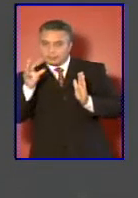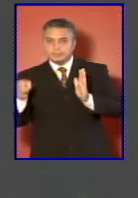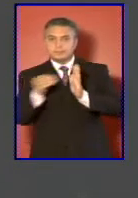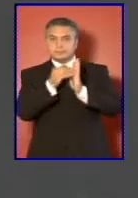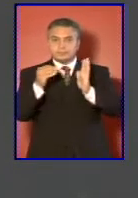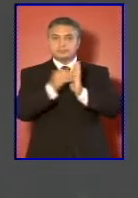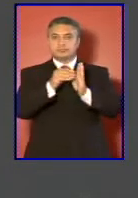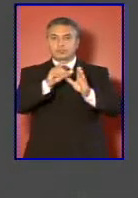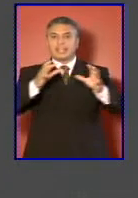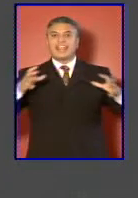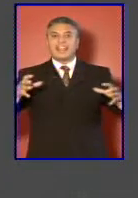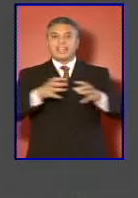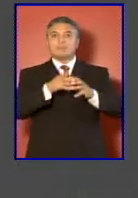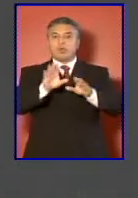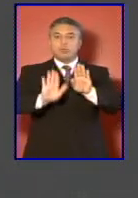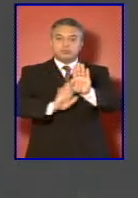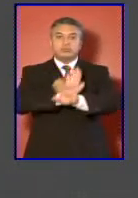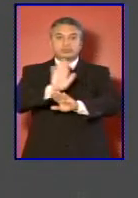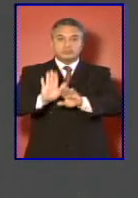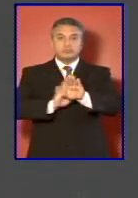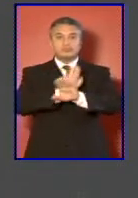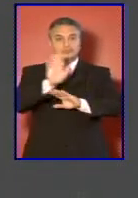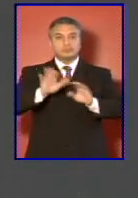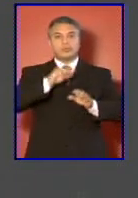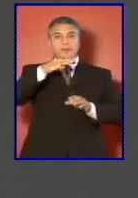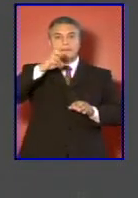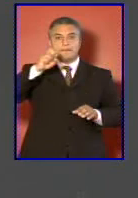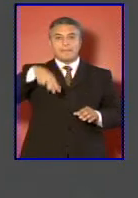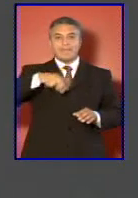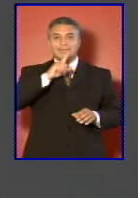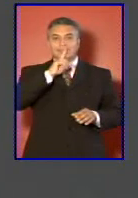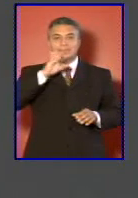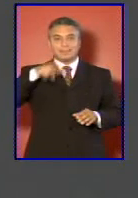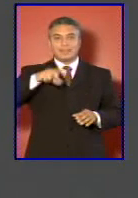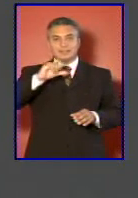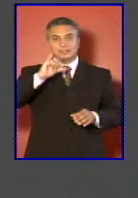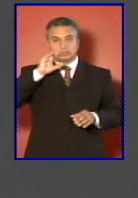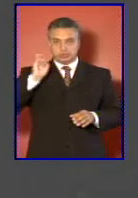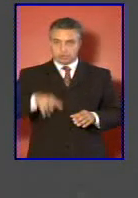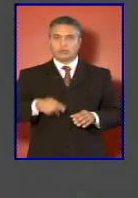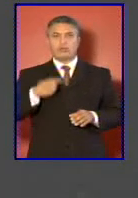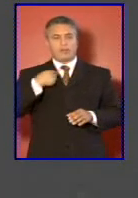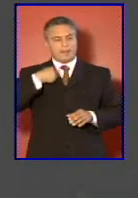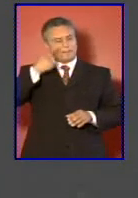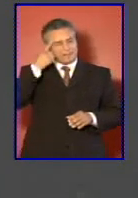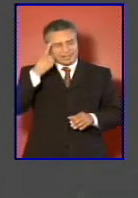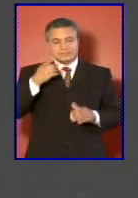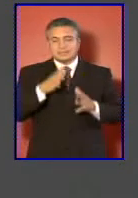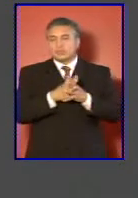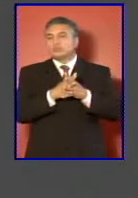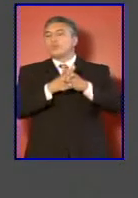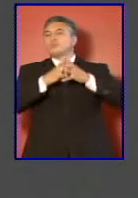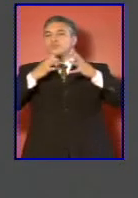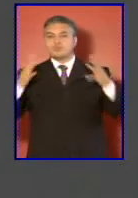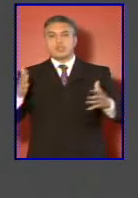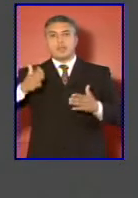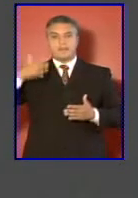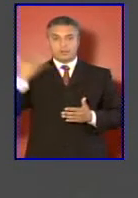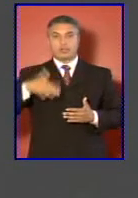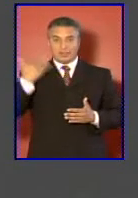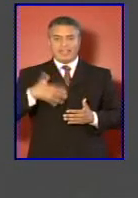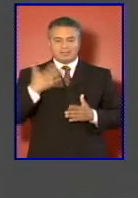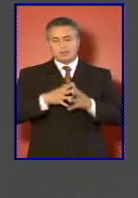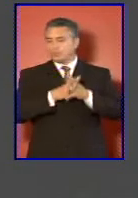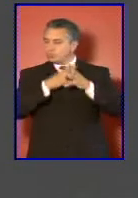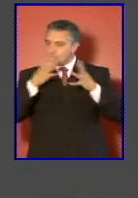dichos equipos. nos parece extraordinariamente importante el que esta